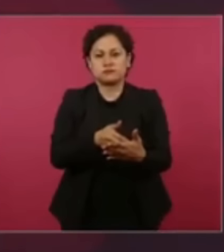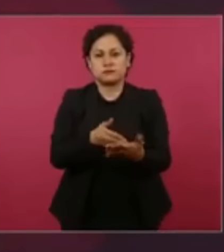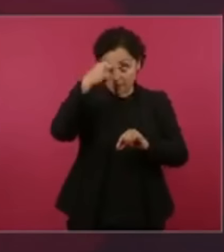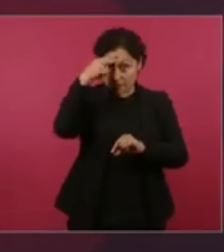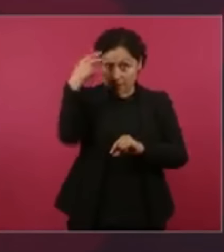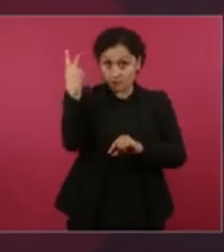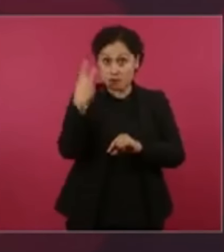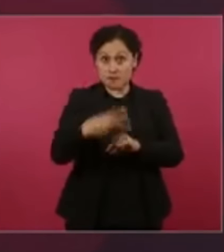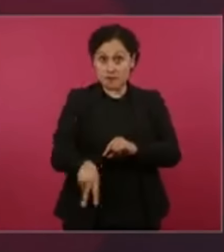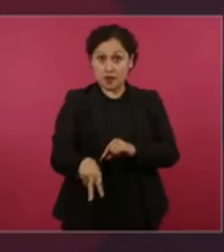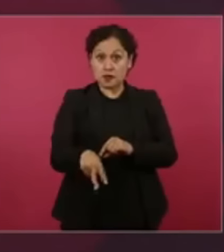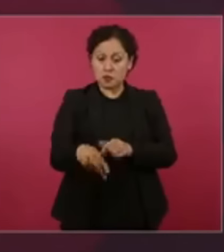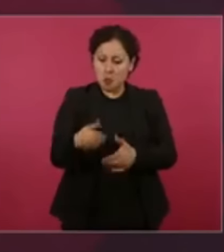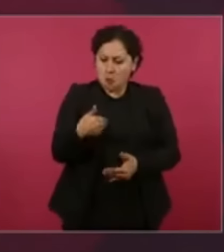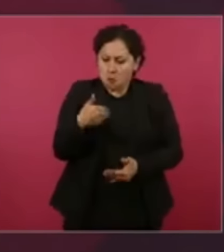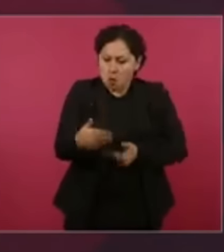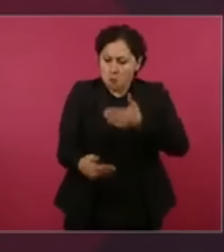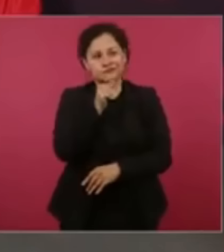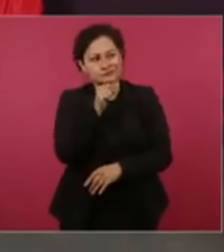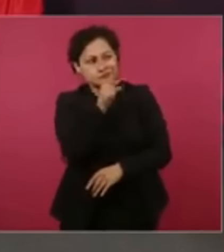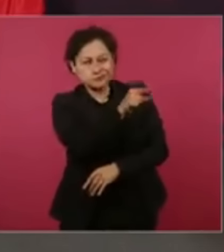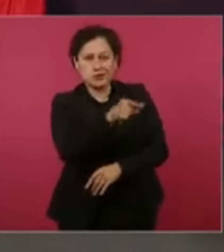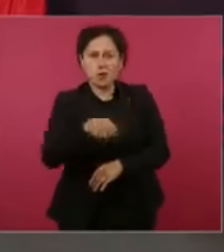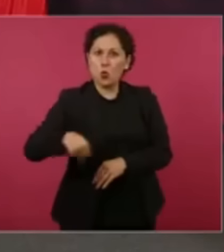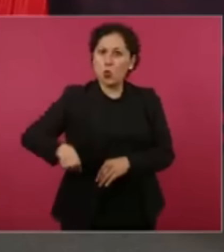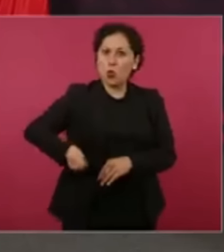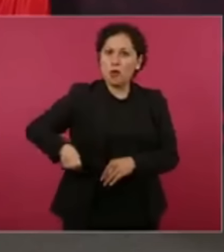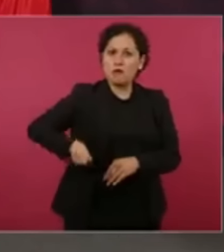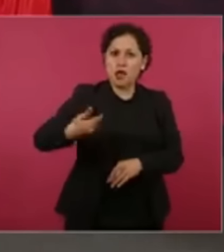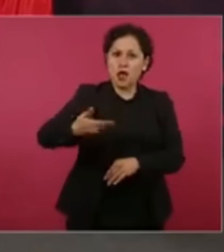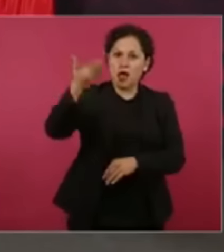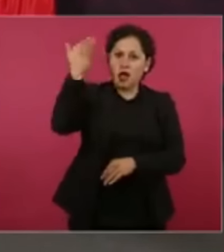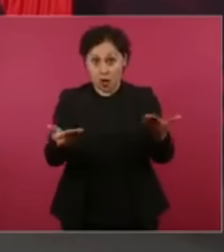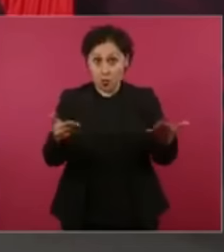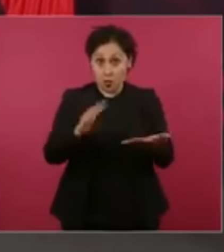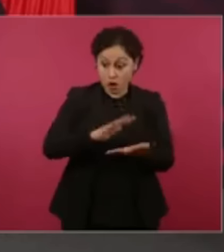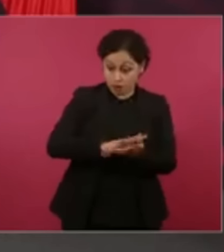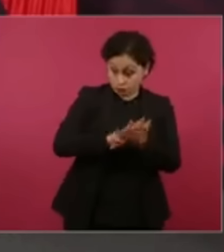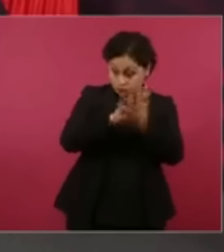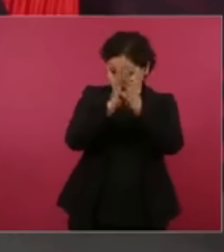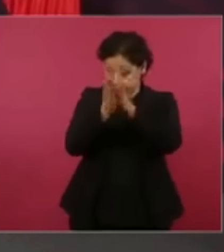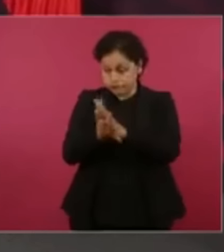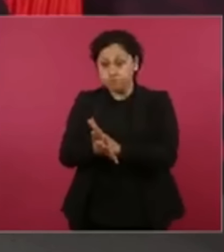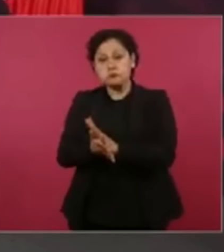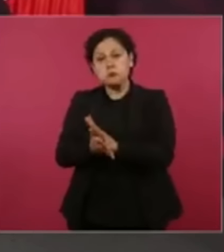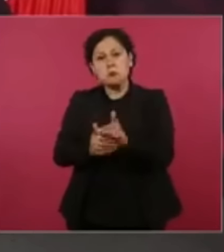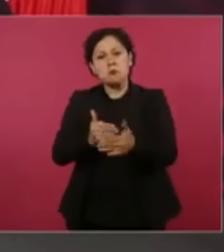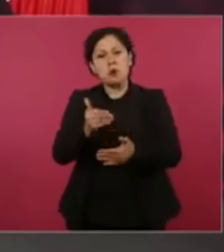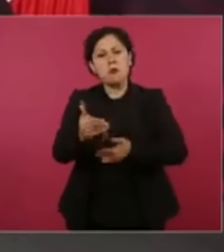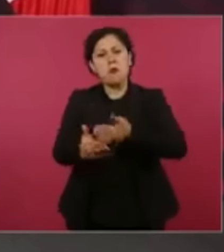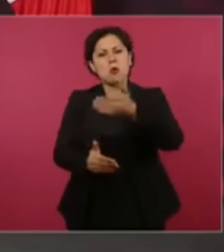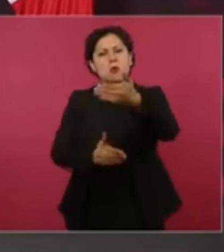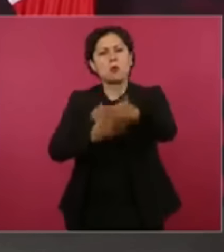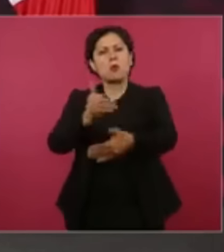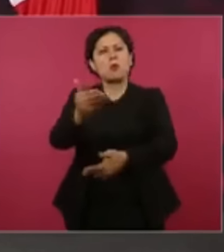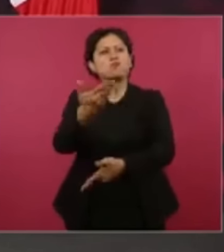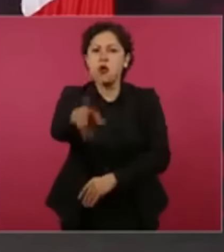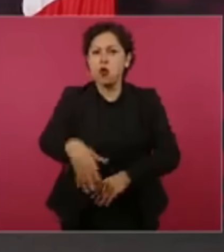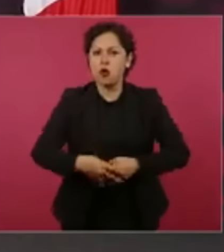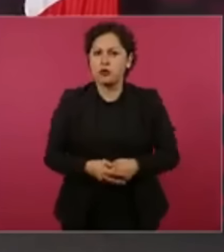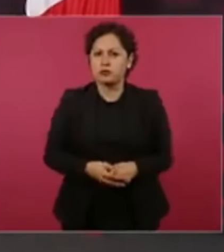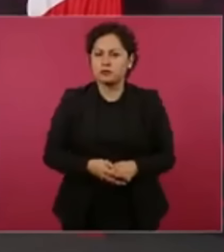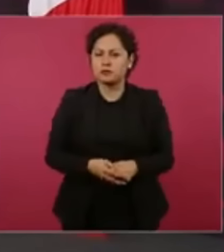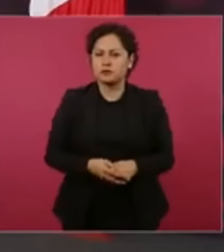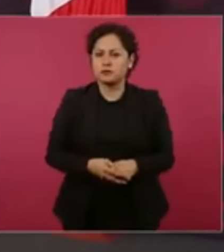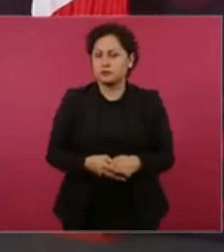progreso con bienestar, como ahora. Entonces, por eso vale la pena que se enojen y que tengamos que pagar